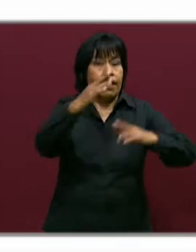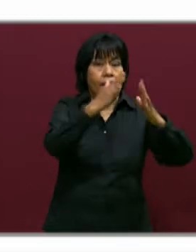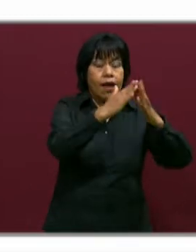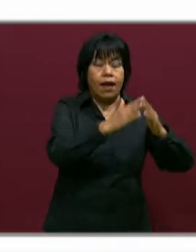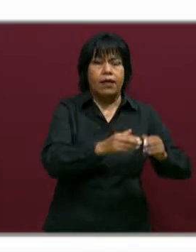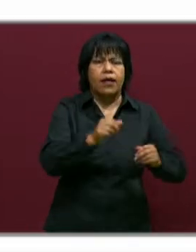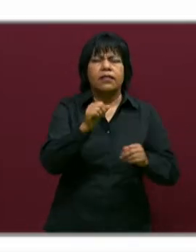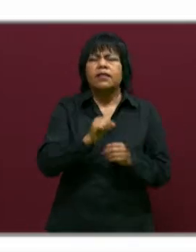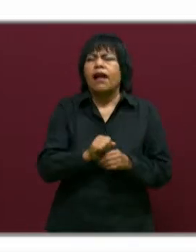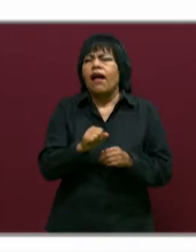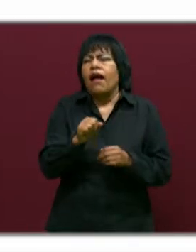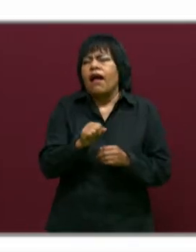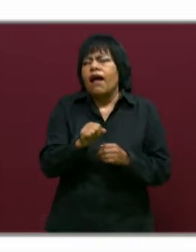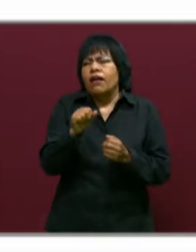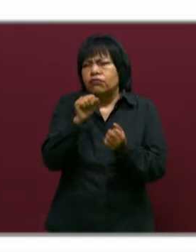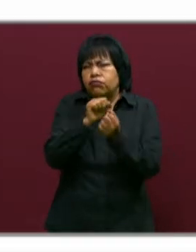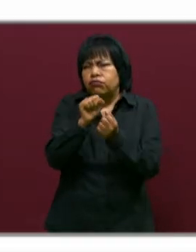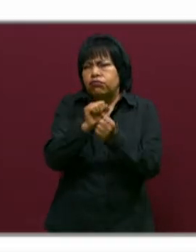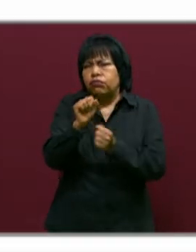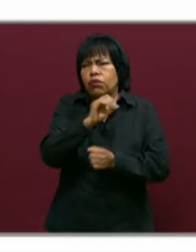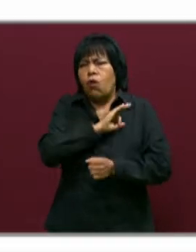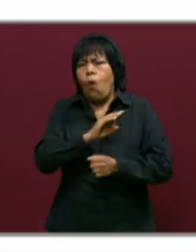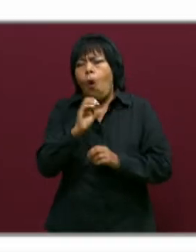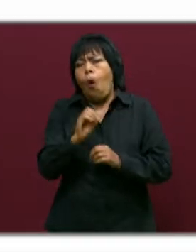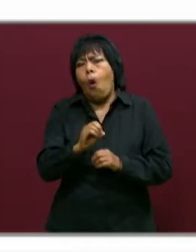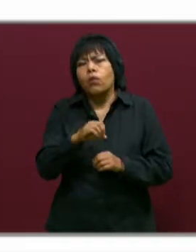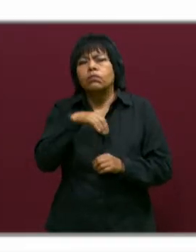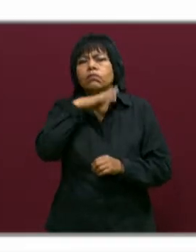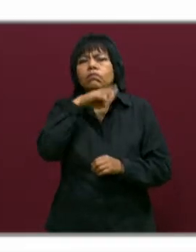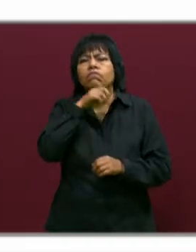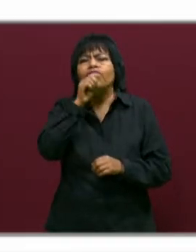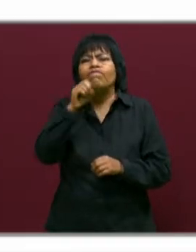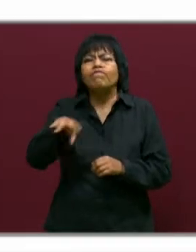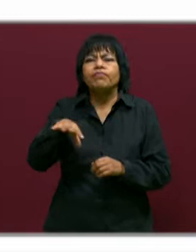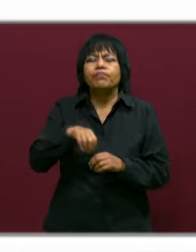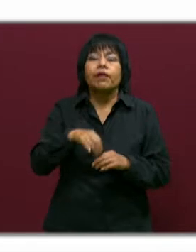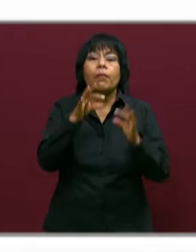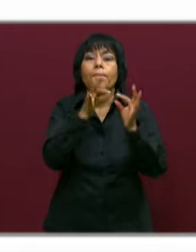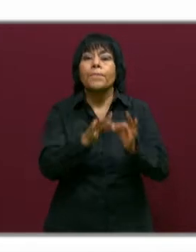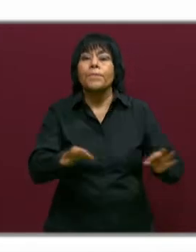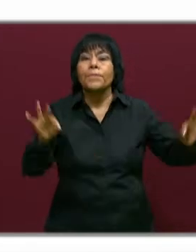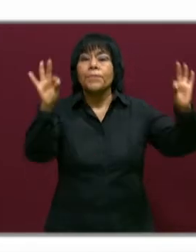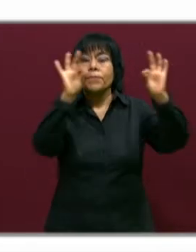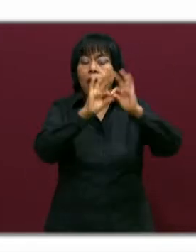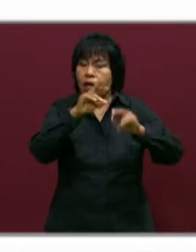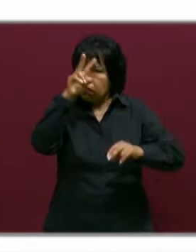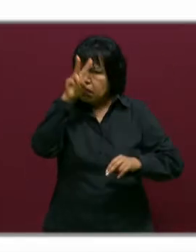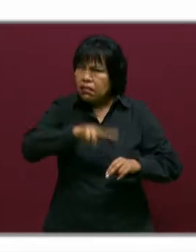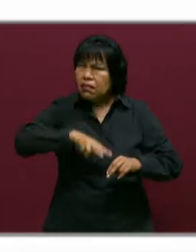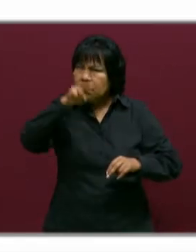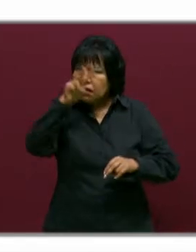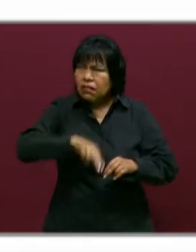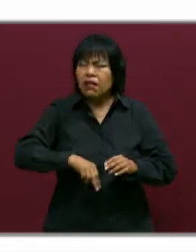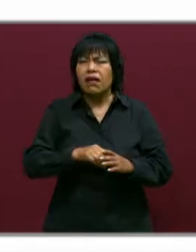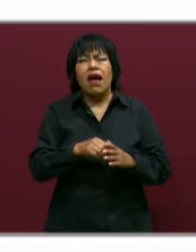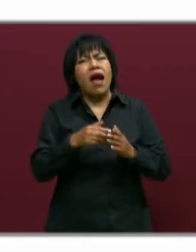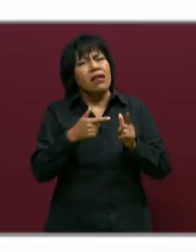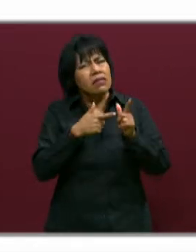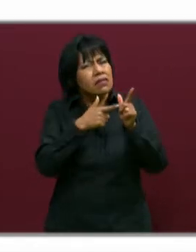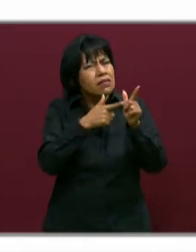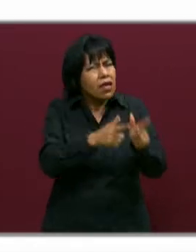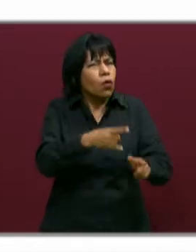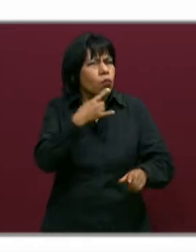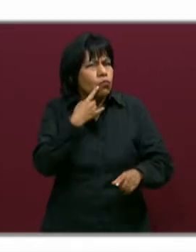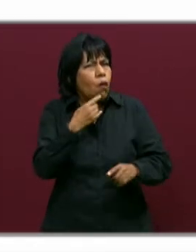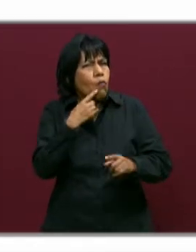Y si es lavable, regresando lo lavamos y si es desechable, lo desechamos. Es muy importante que de verdad sigamos haciendo esta gran labor de equipo.